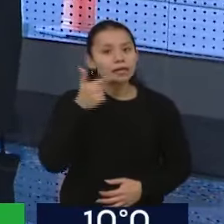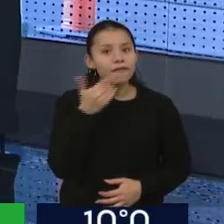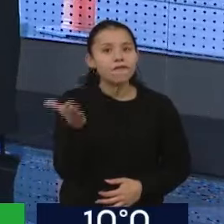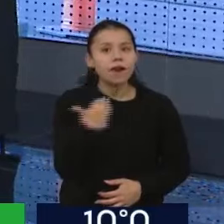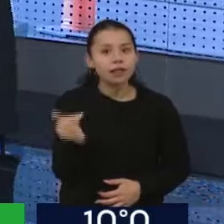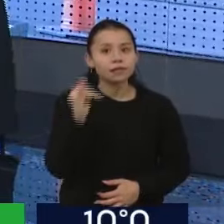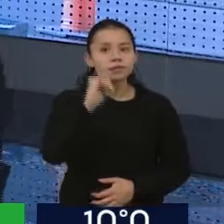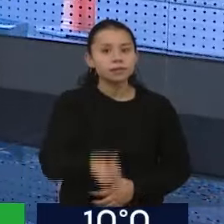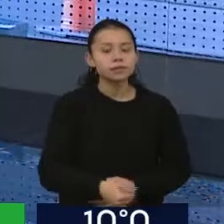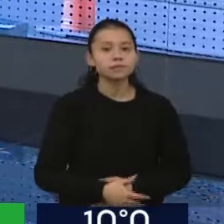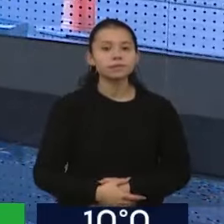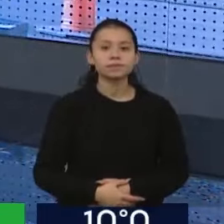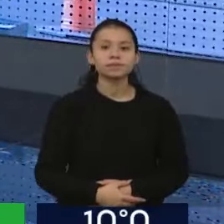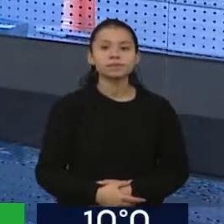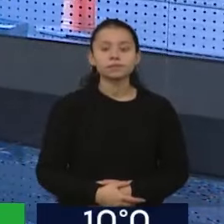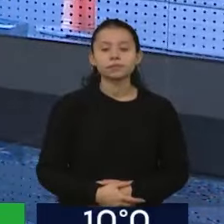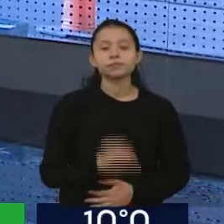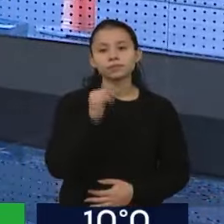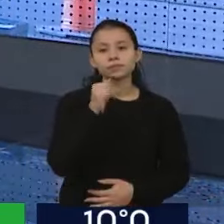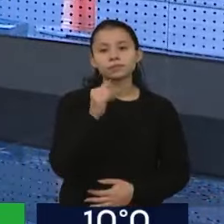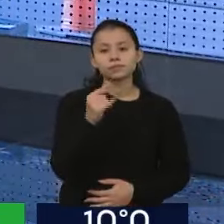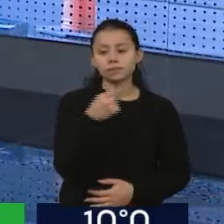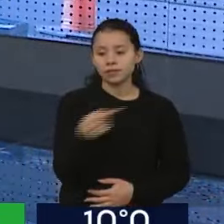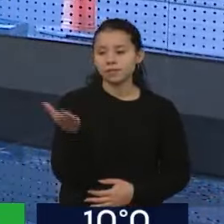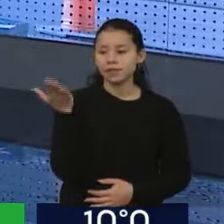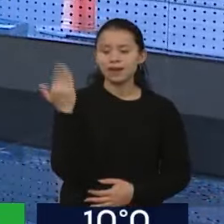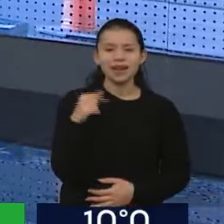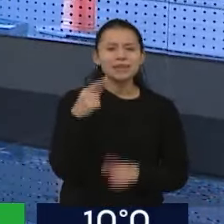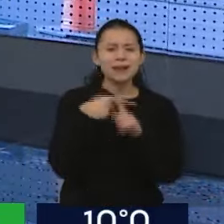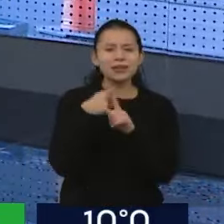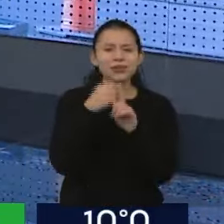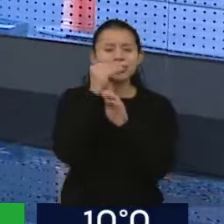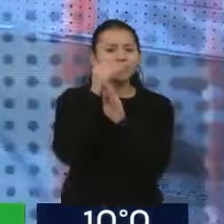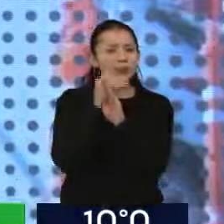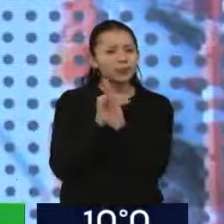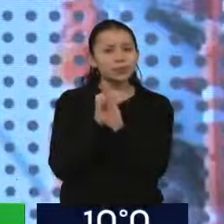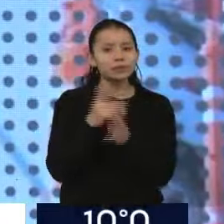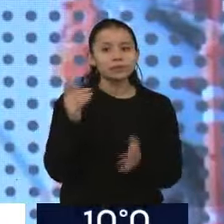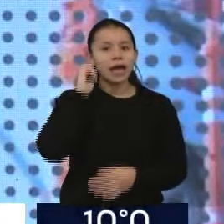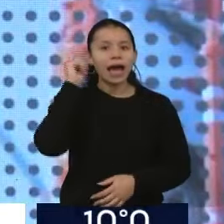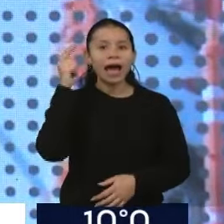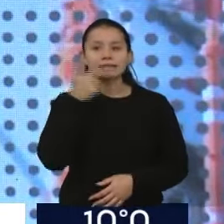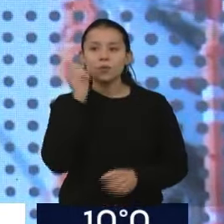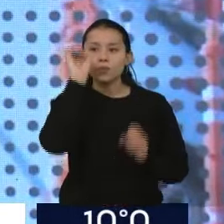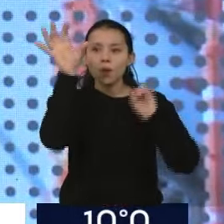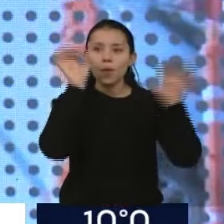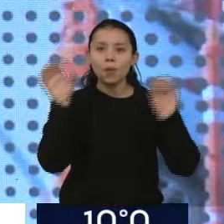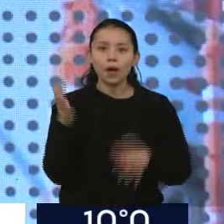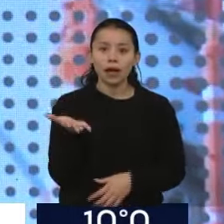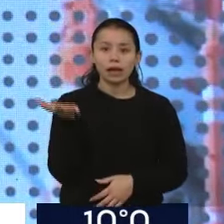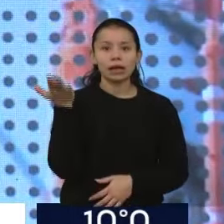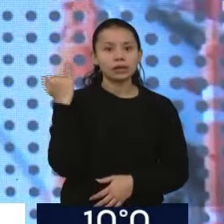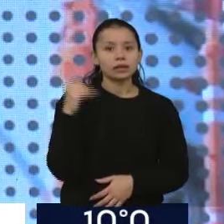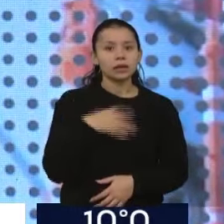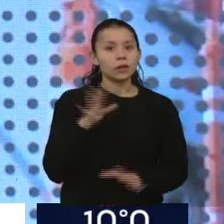el gas. Sí, después de una semana de bajísimas temperaturas, el sistema de provisión de gas, que ya estaba operando al límite,